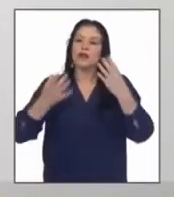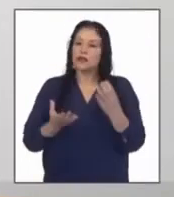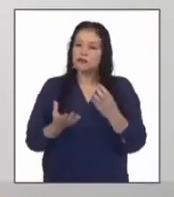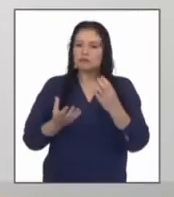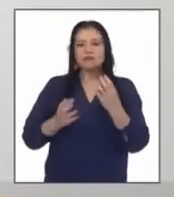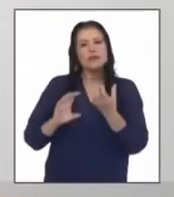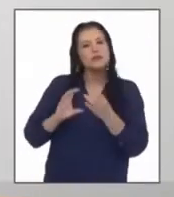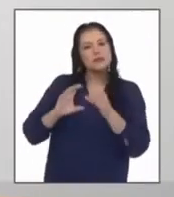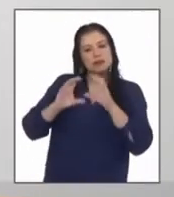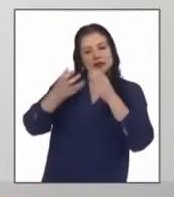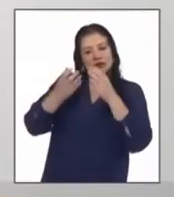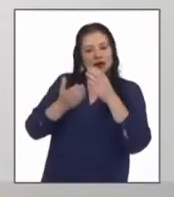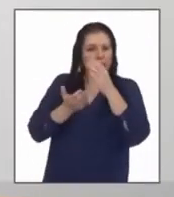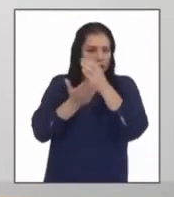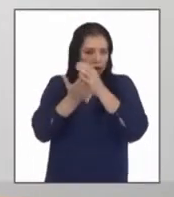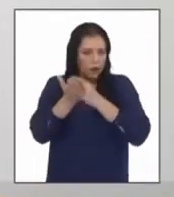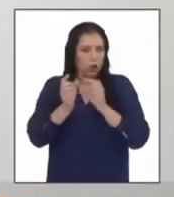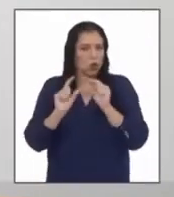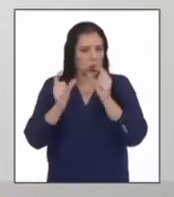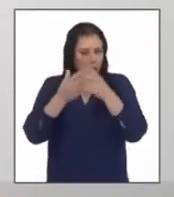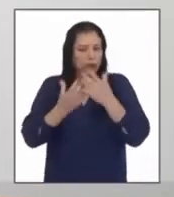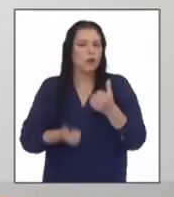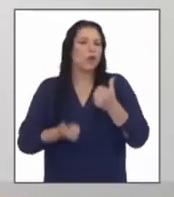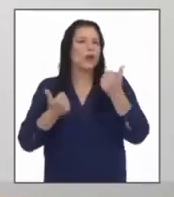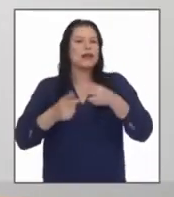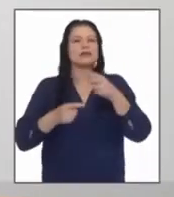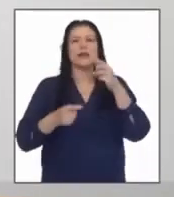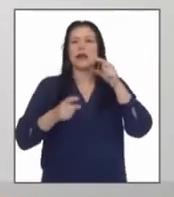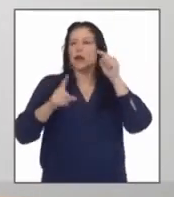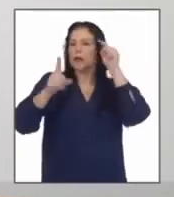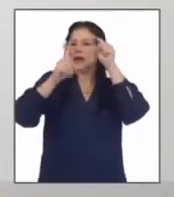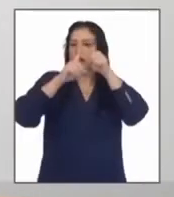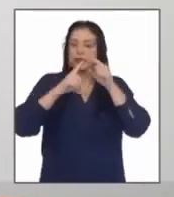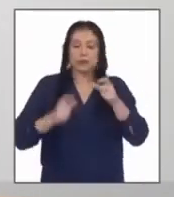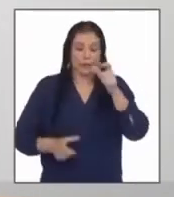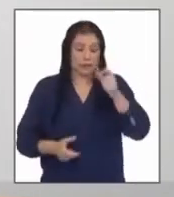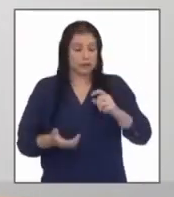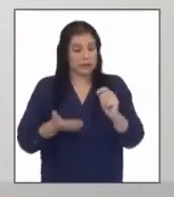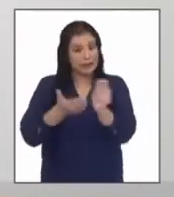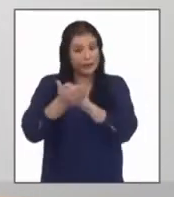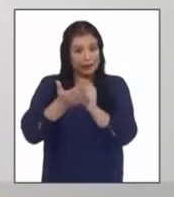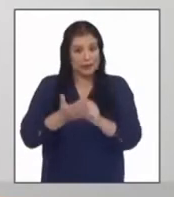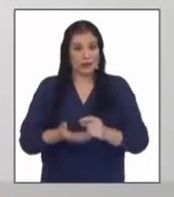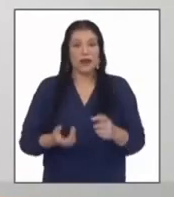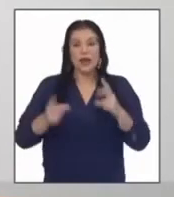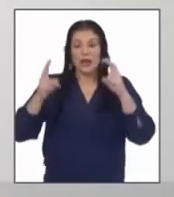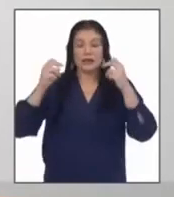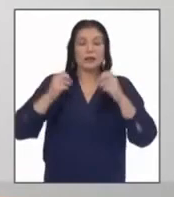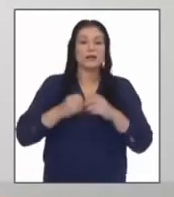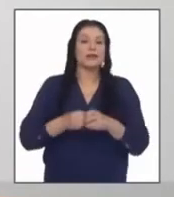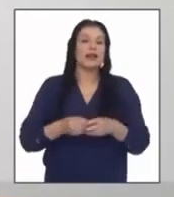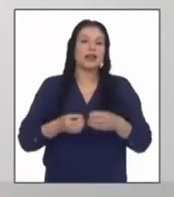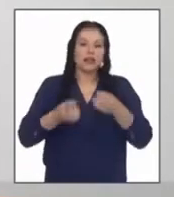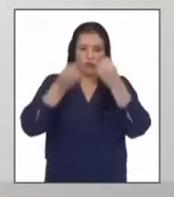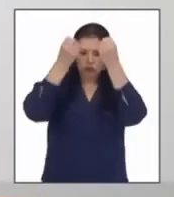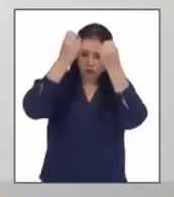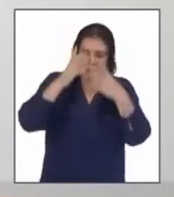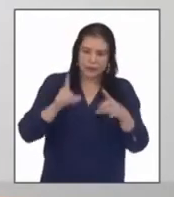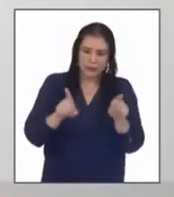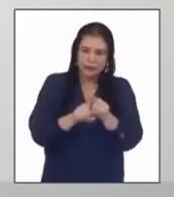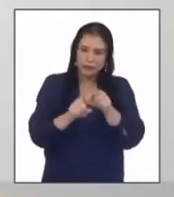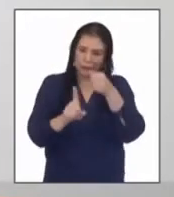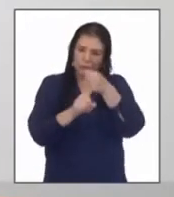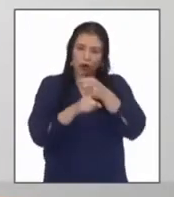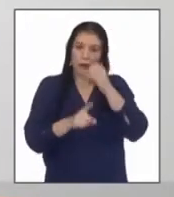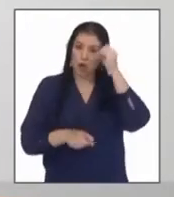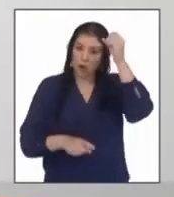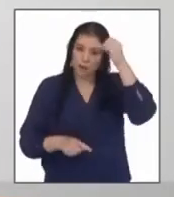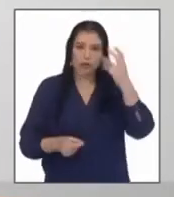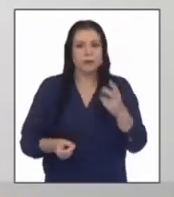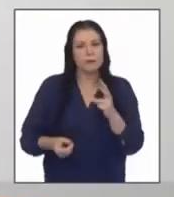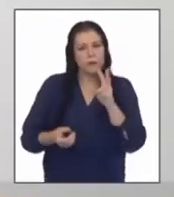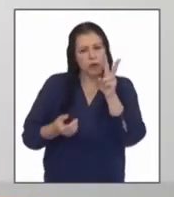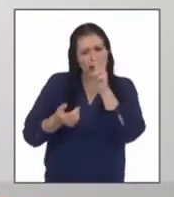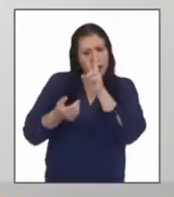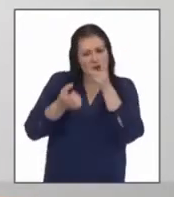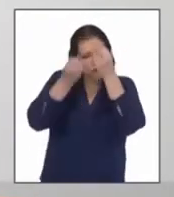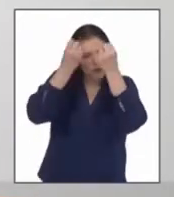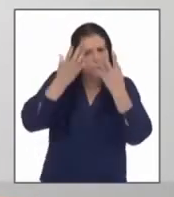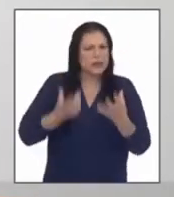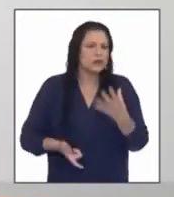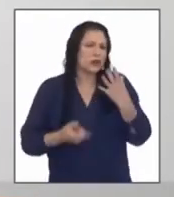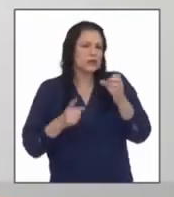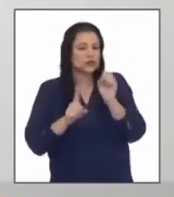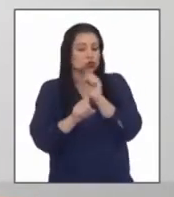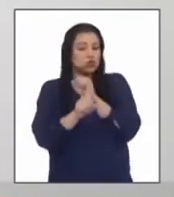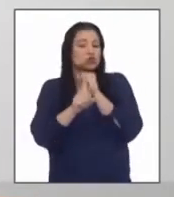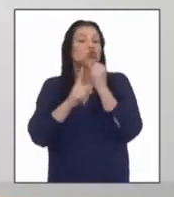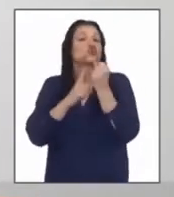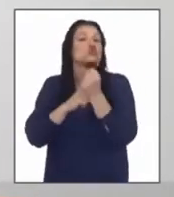viene por la intención del autor y es informativa y de opinión por su contenido es de tipo